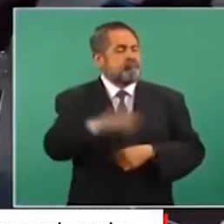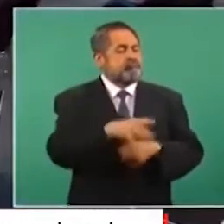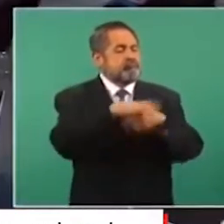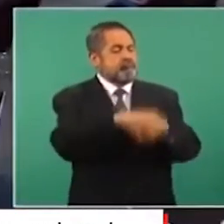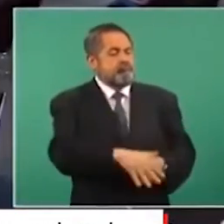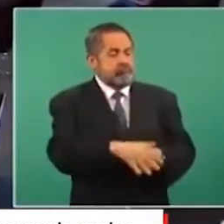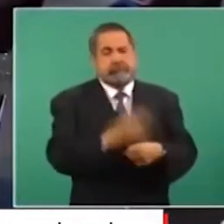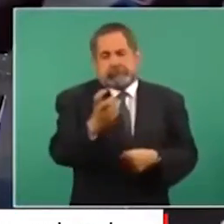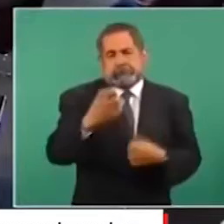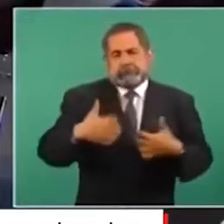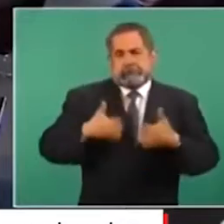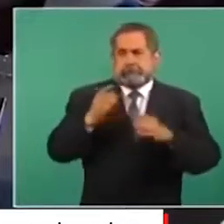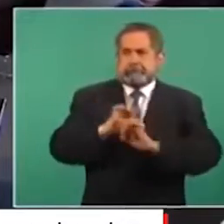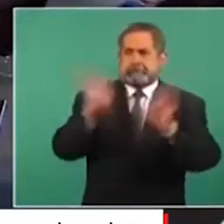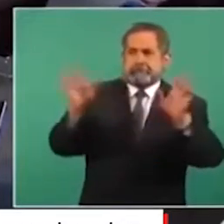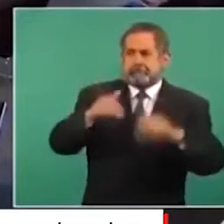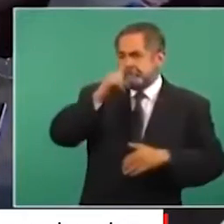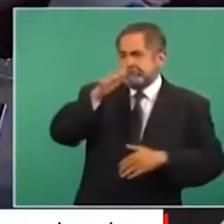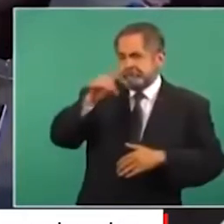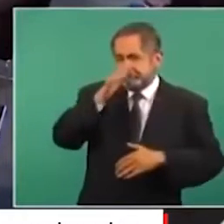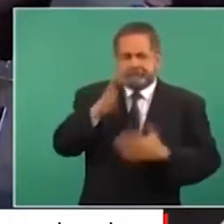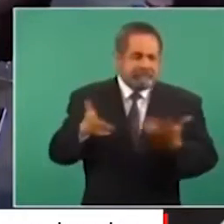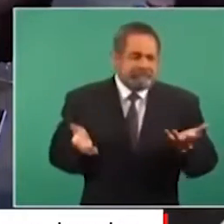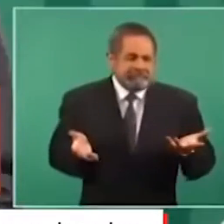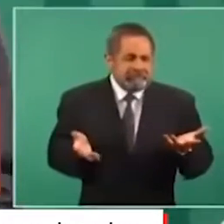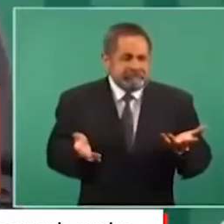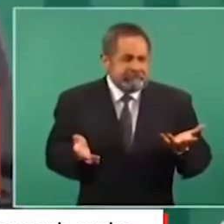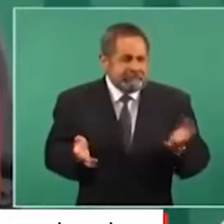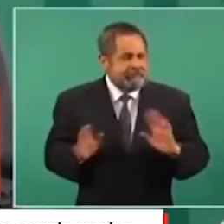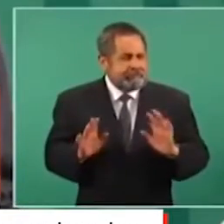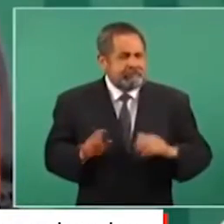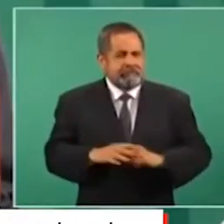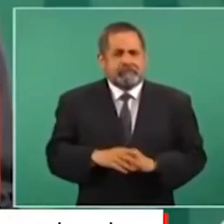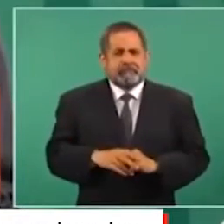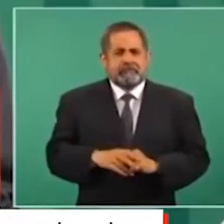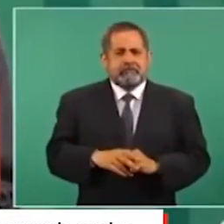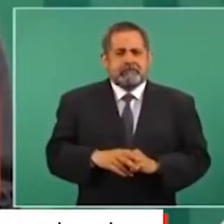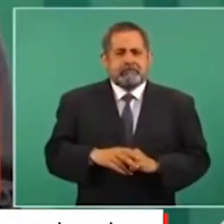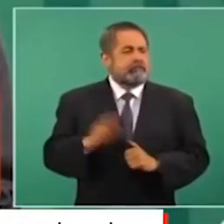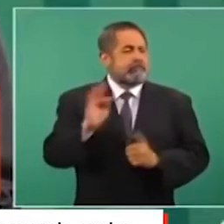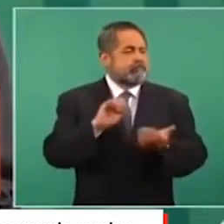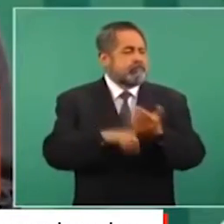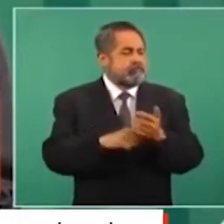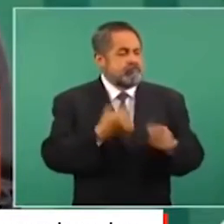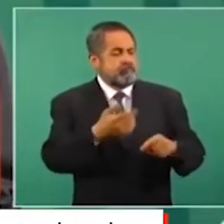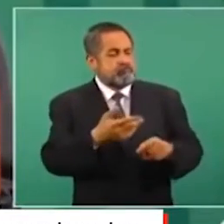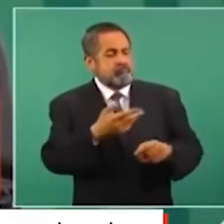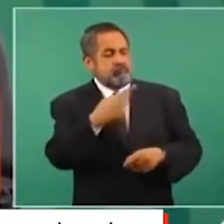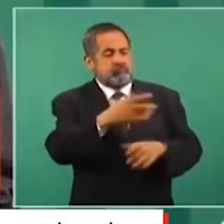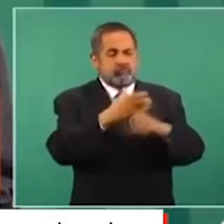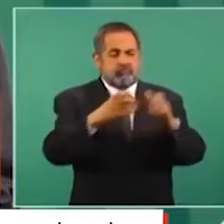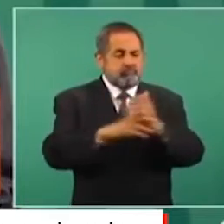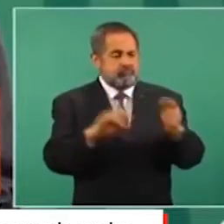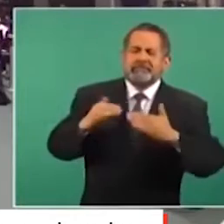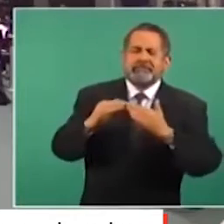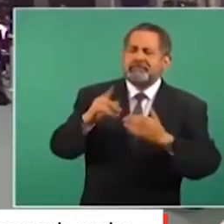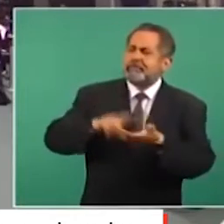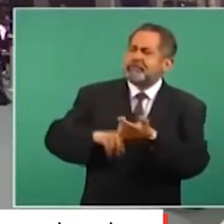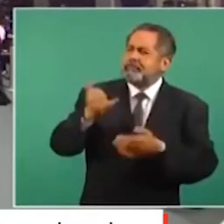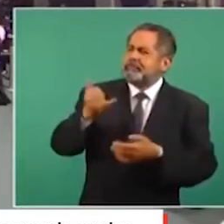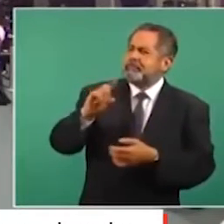cuando se les quiere despojar de sus bienes,